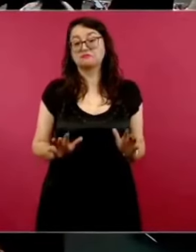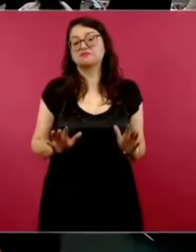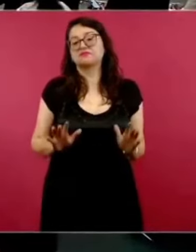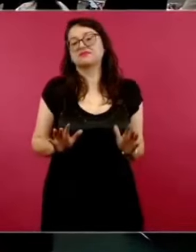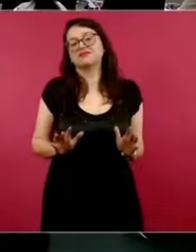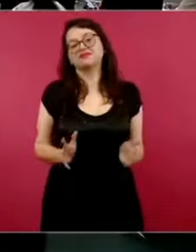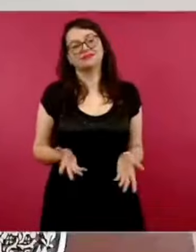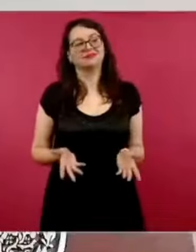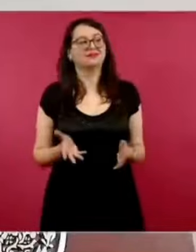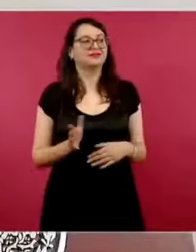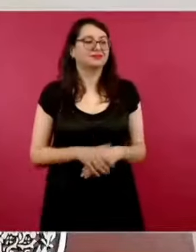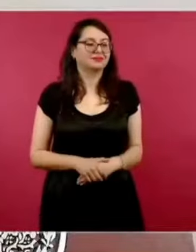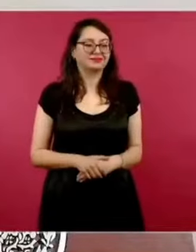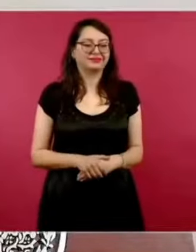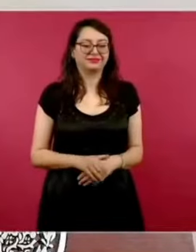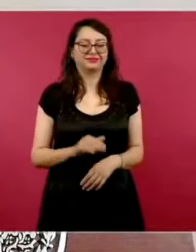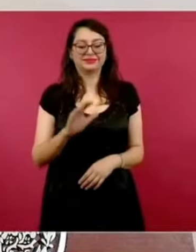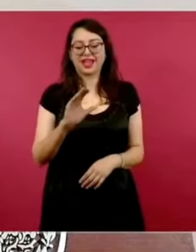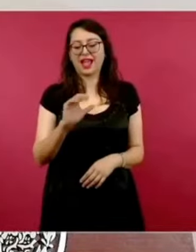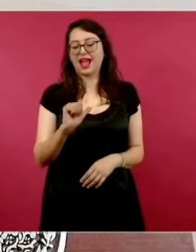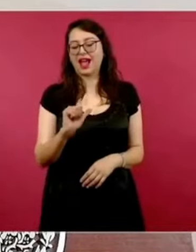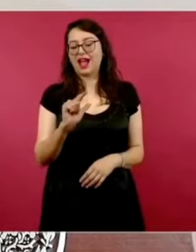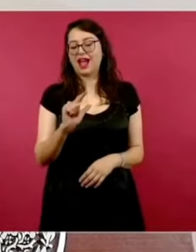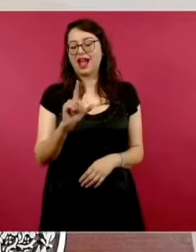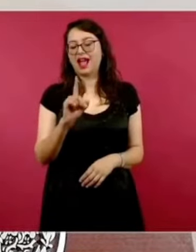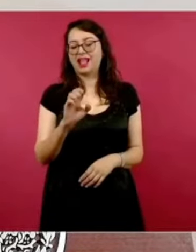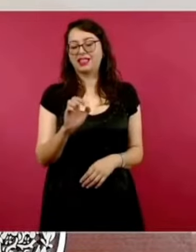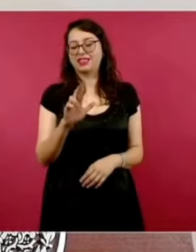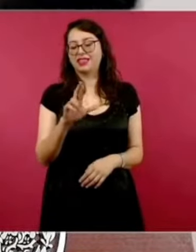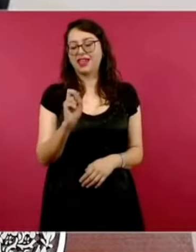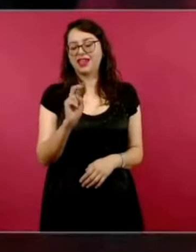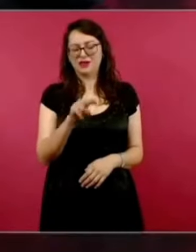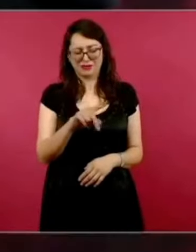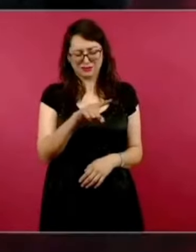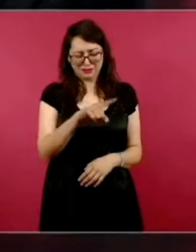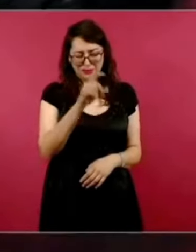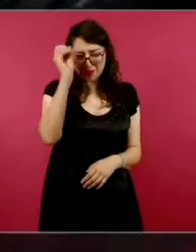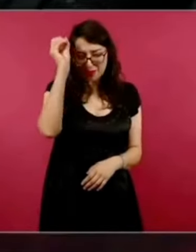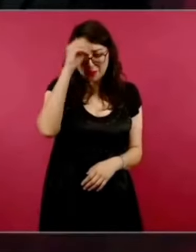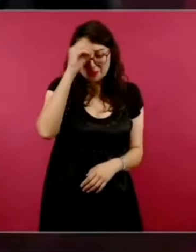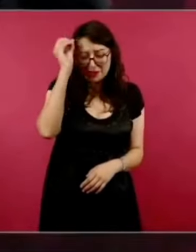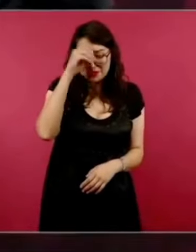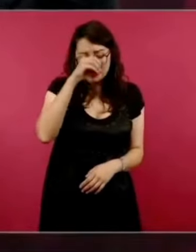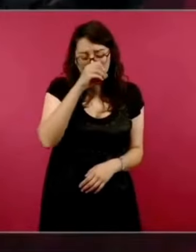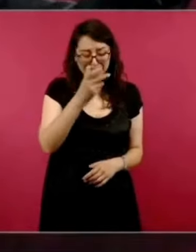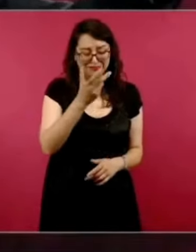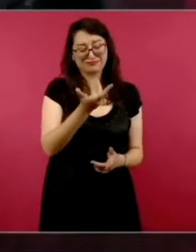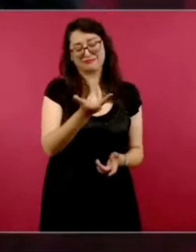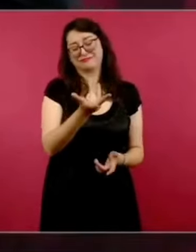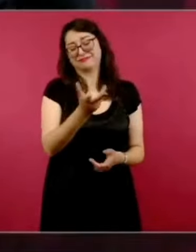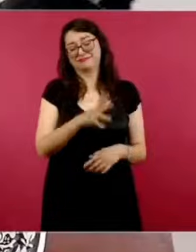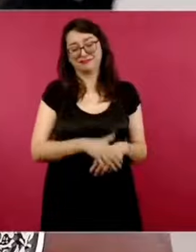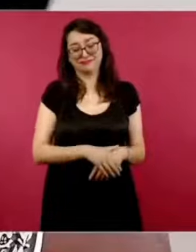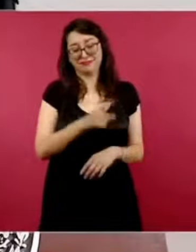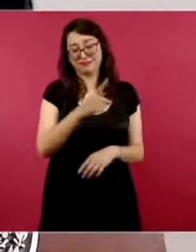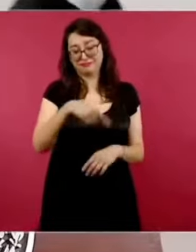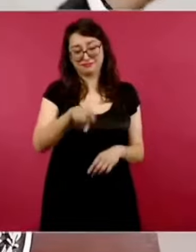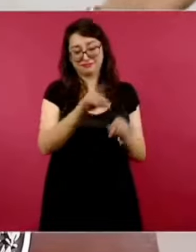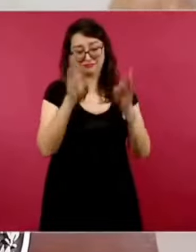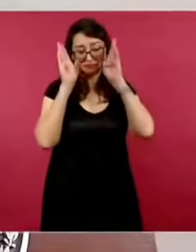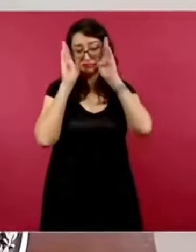pertenece a la Internacional Conservadora,